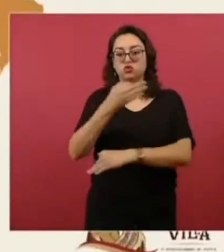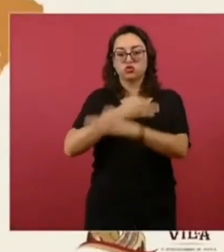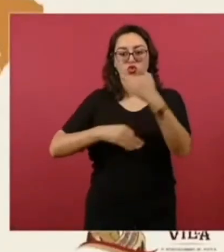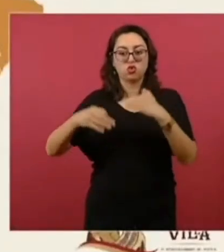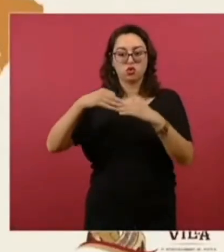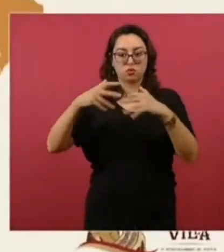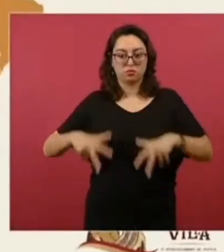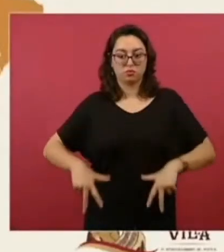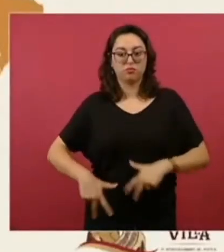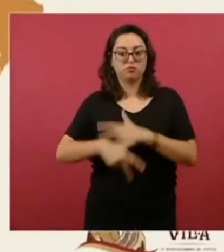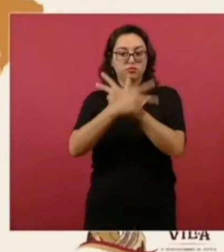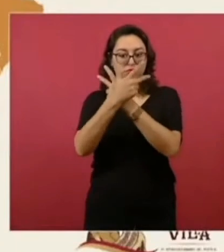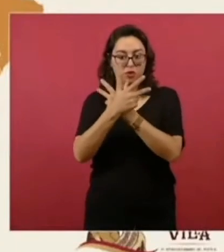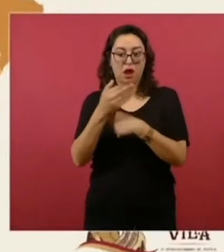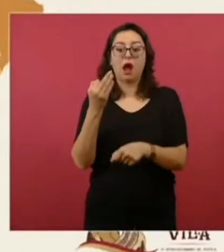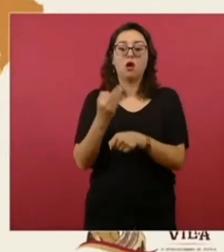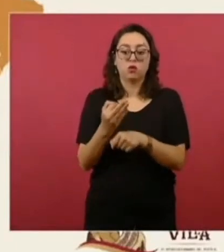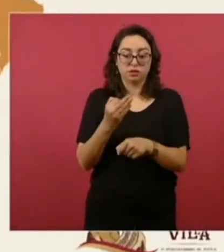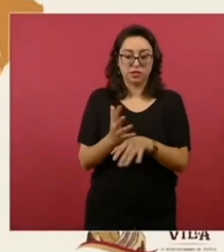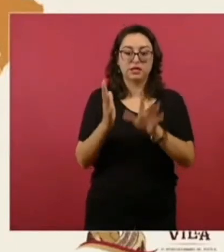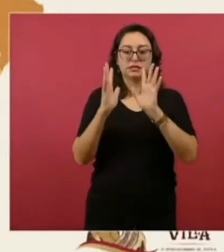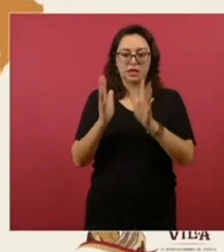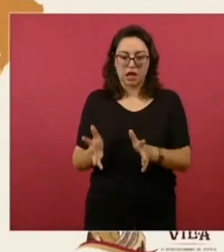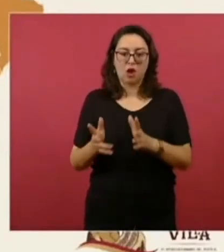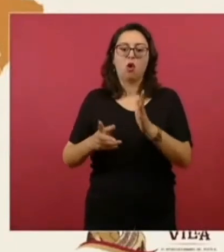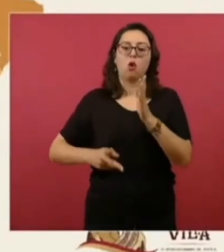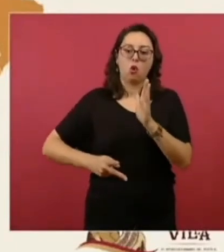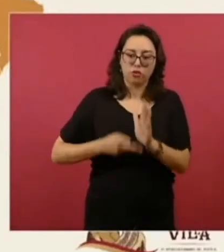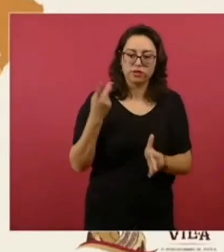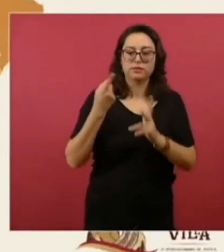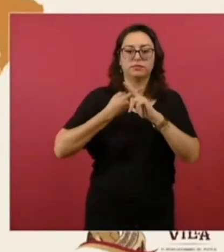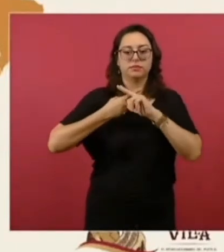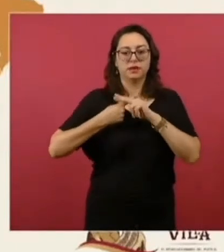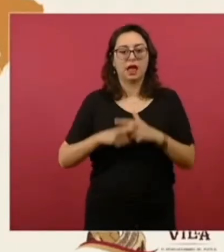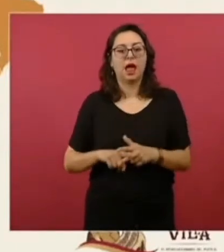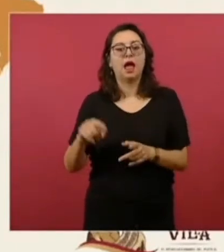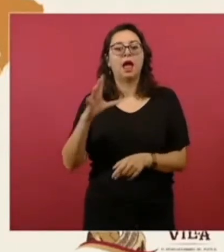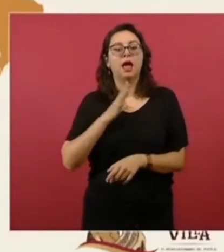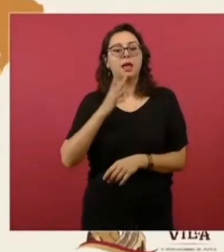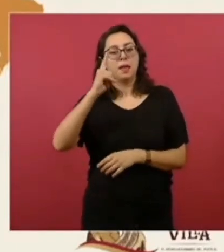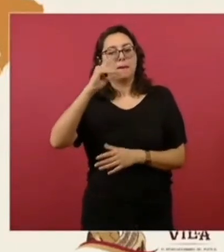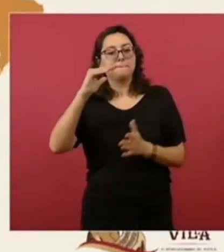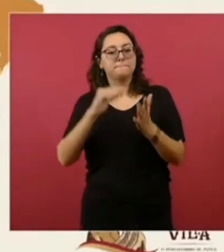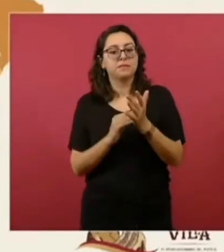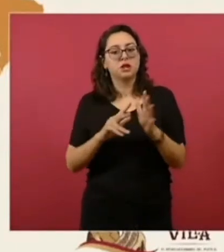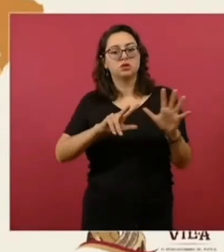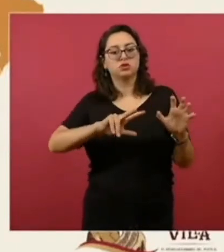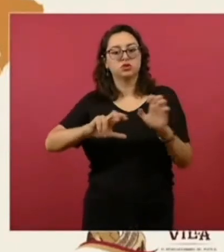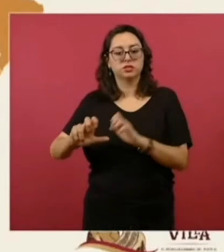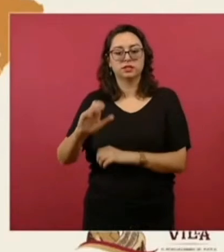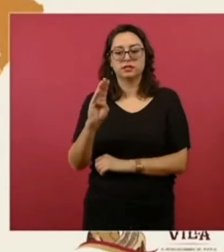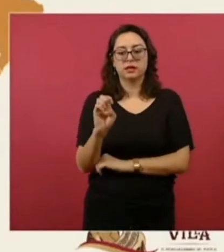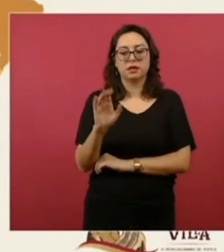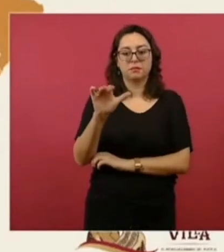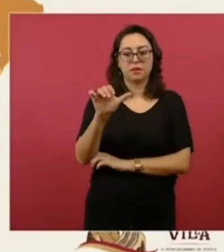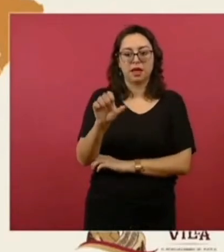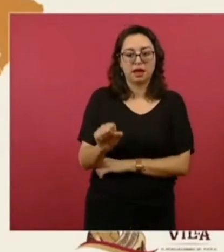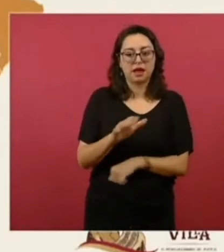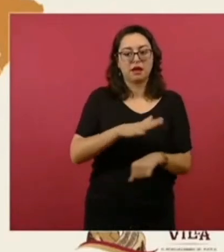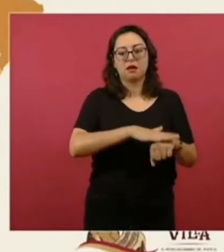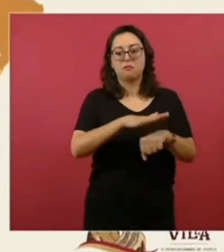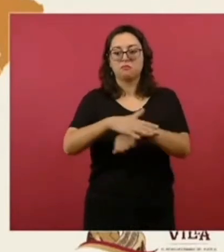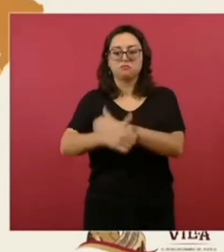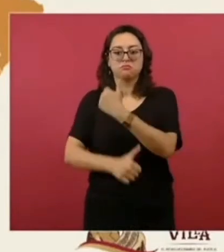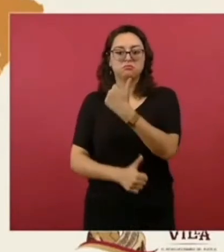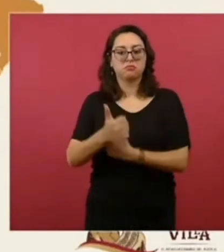tenemos una recuperación importante y para este año tenemos más de 1,800 becas en convocatorias abiertas que tenemos